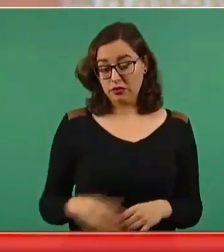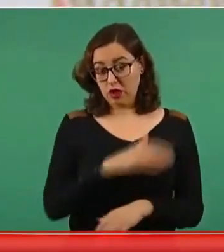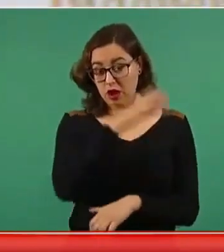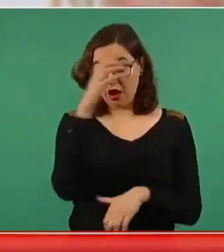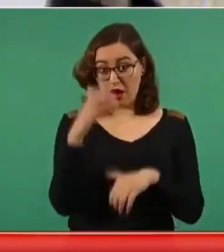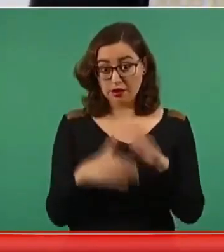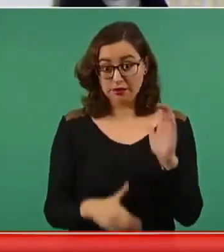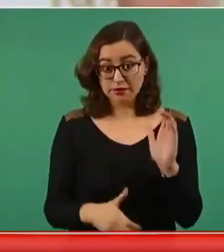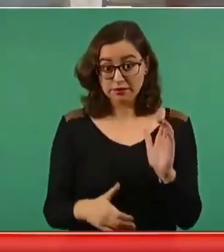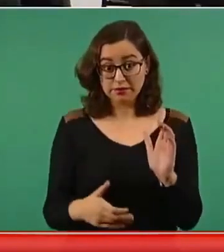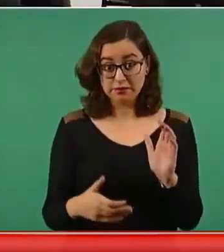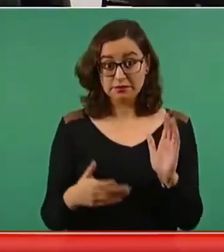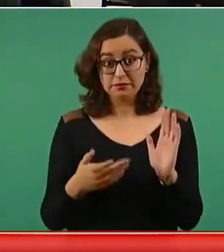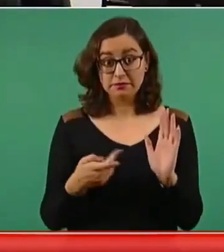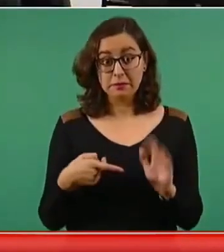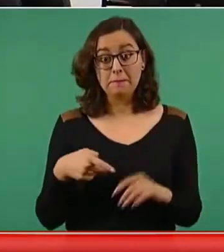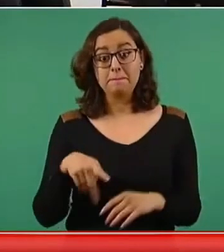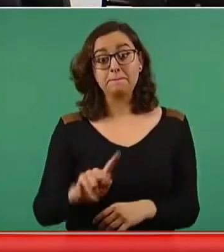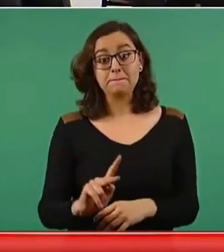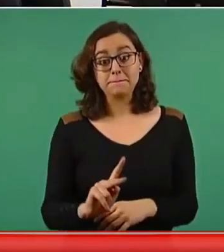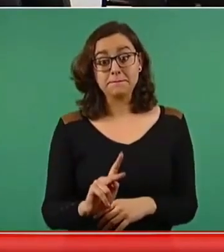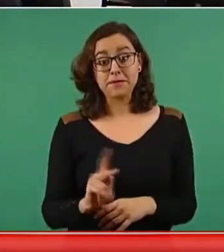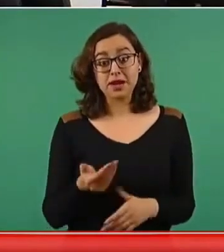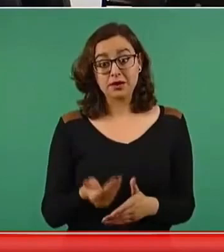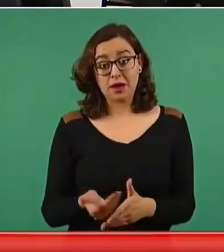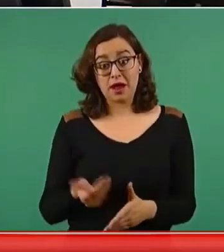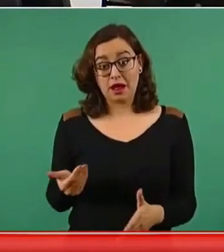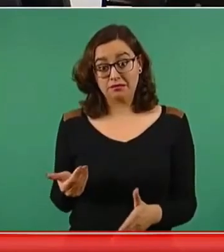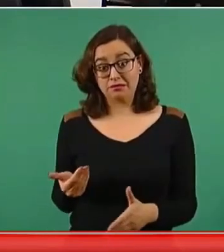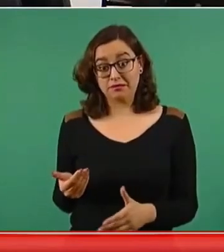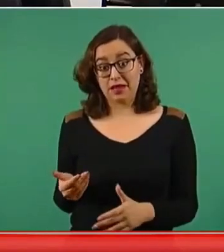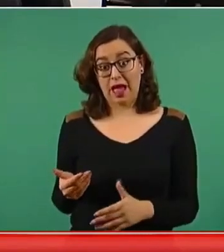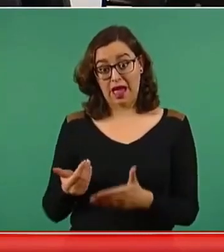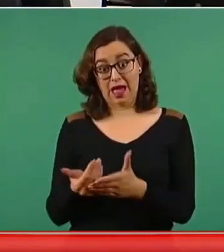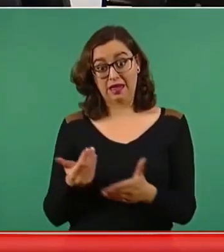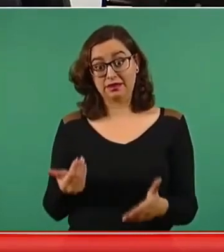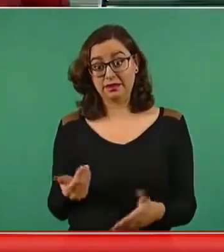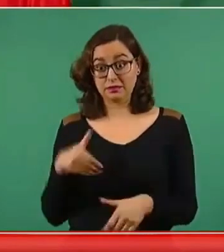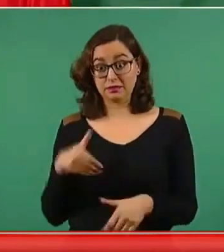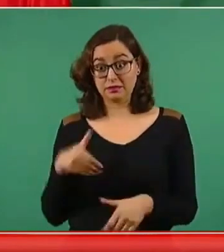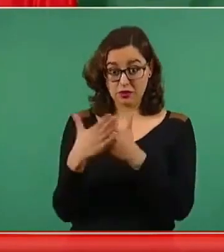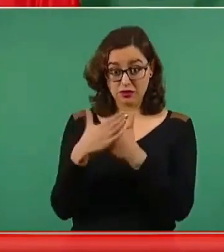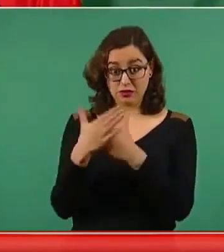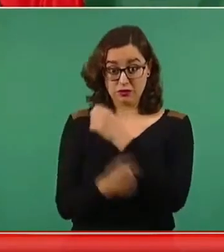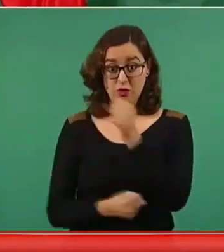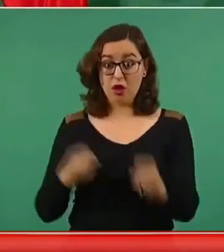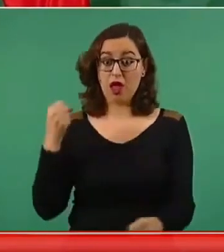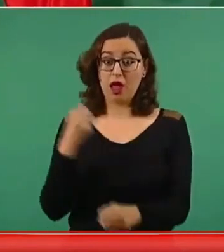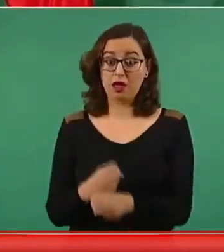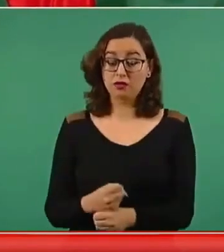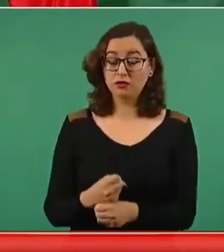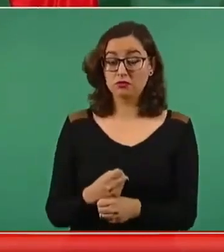aclarando de qué voy a pasar todavía la prueba de la revocación del mandato,